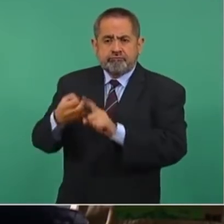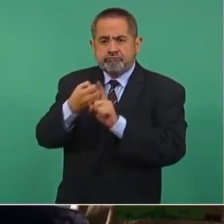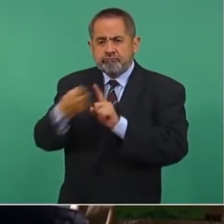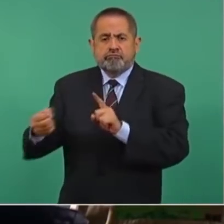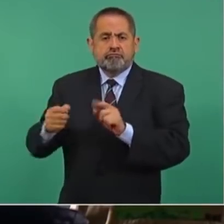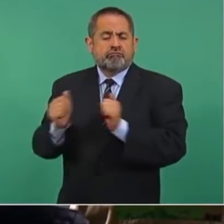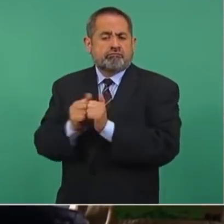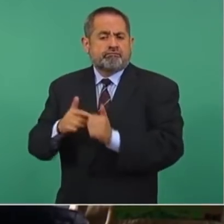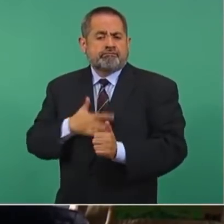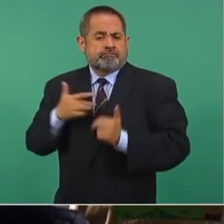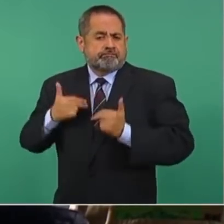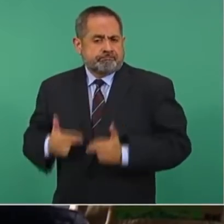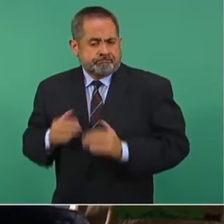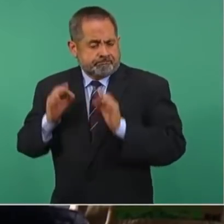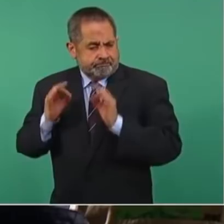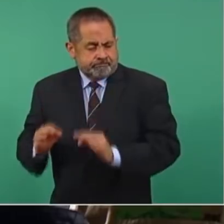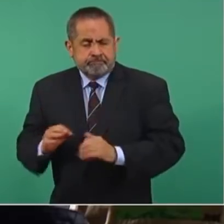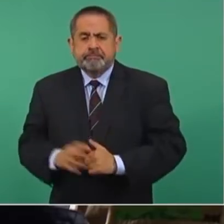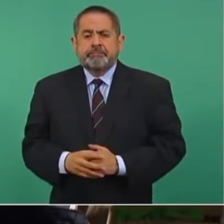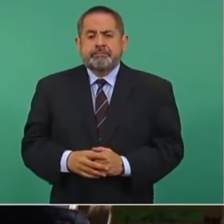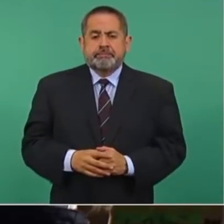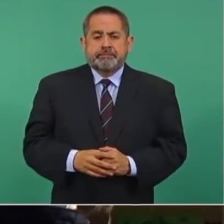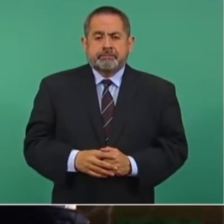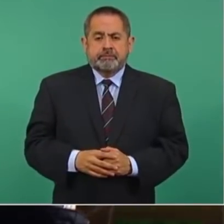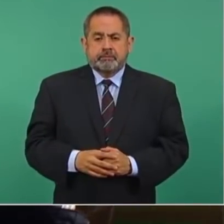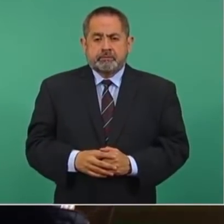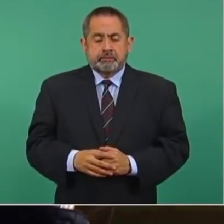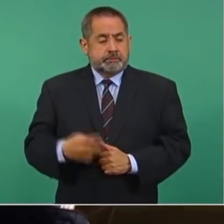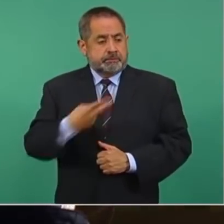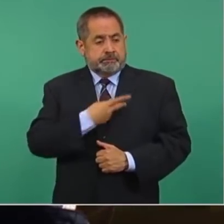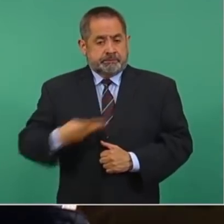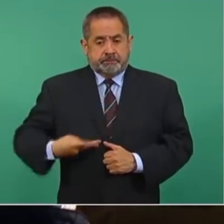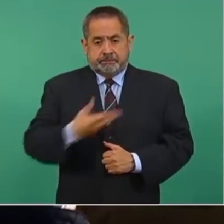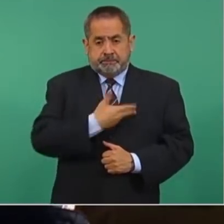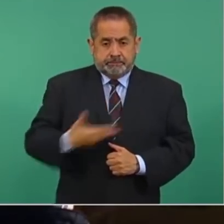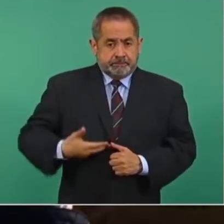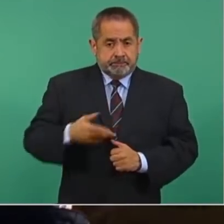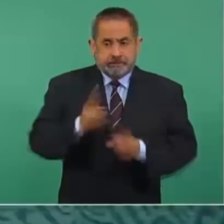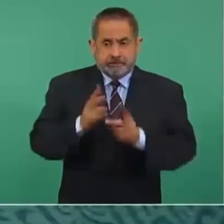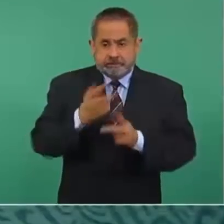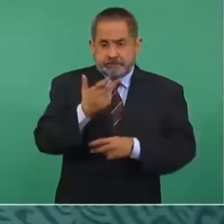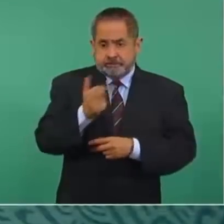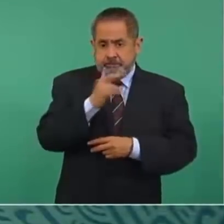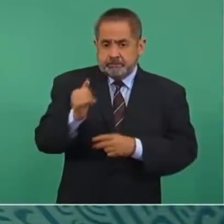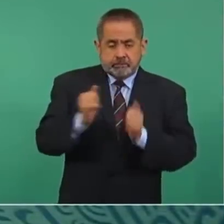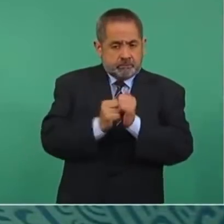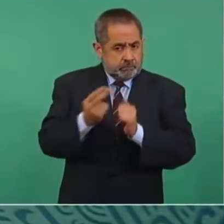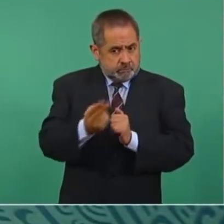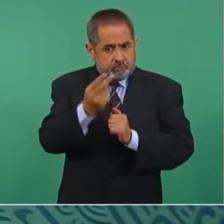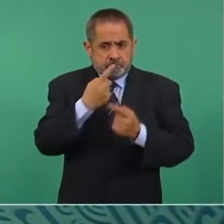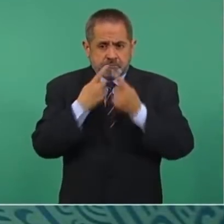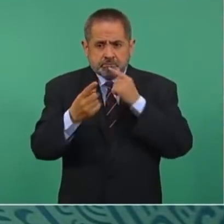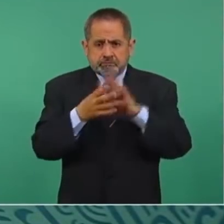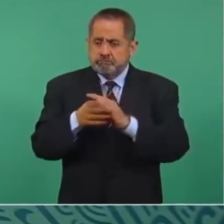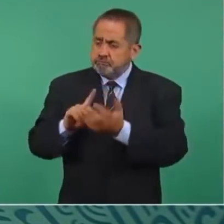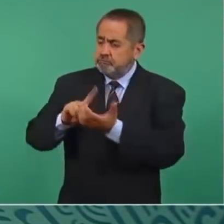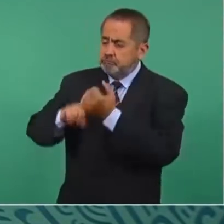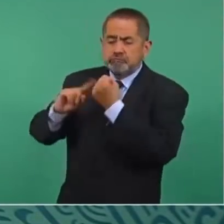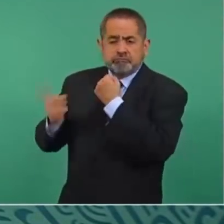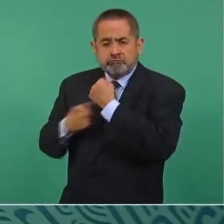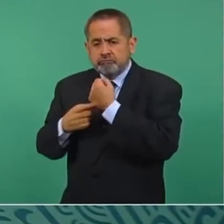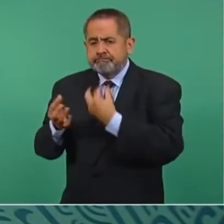ordenada y humana. Como lo discutió la vicepresidenta Harris con usted, abordar las causas fundamentales de la migración